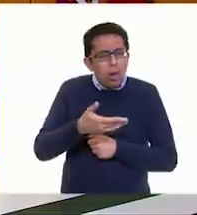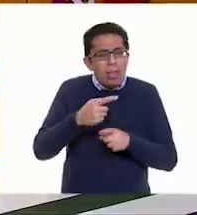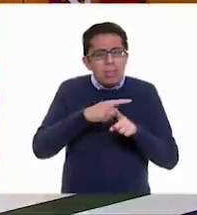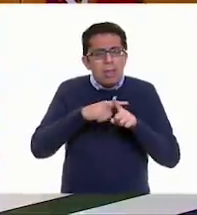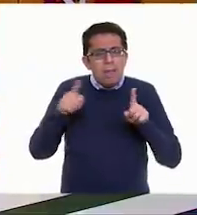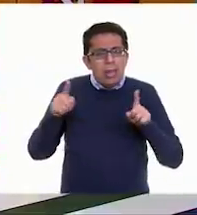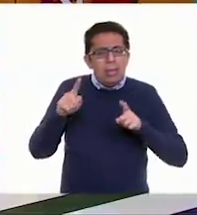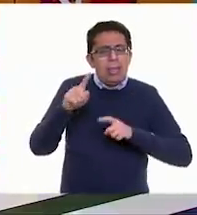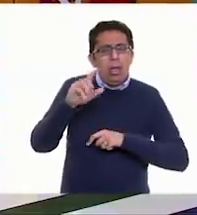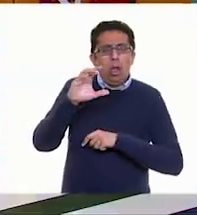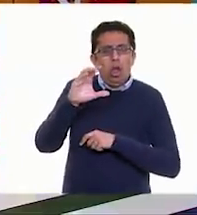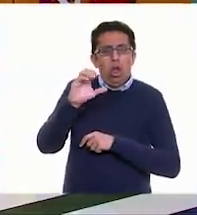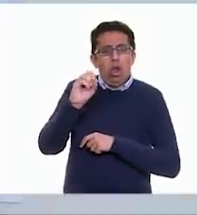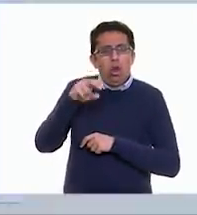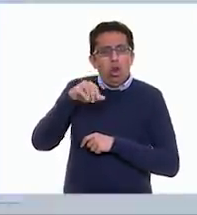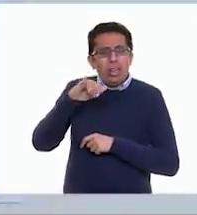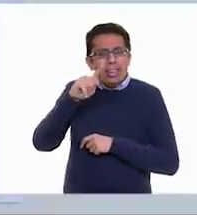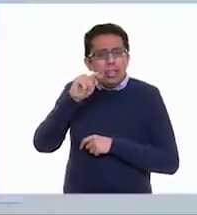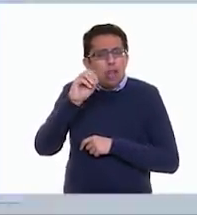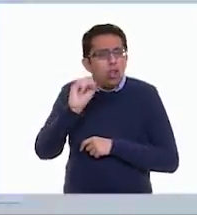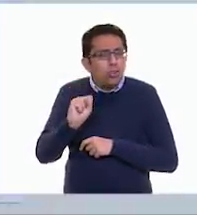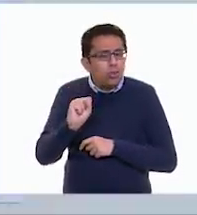Así les dice. Conitos.